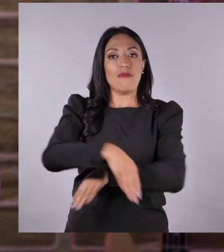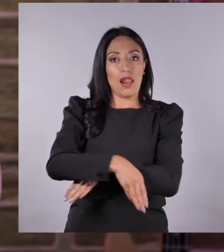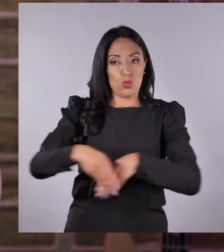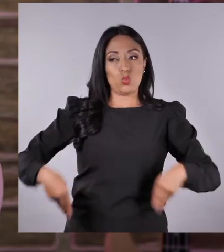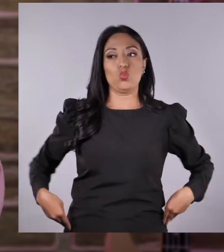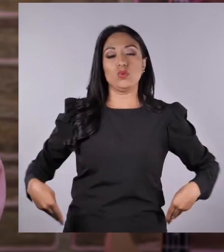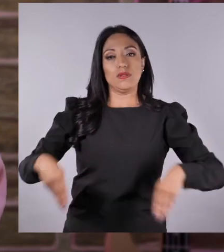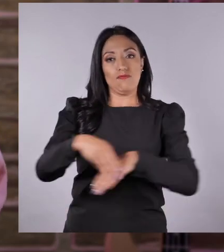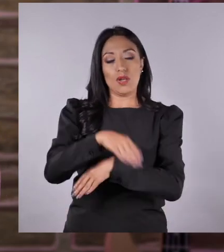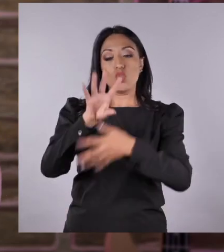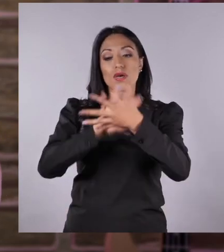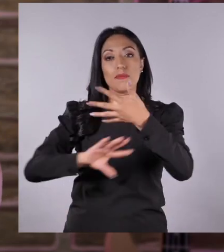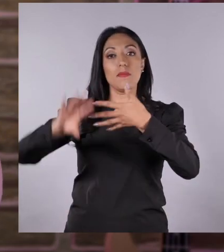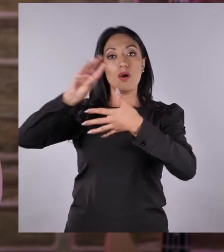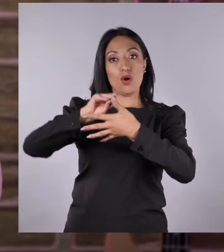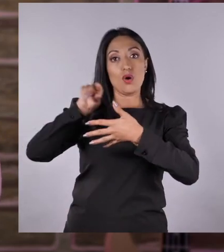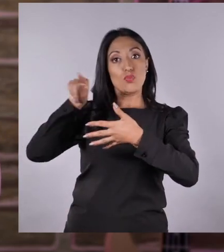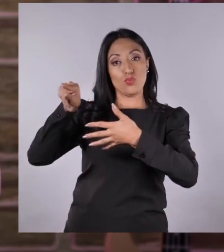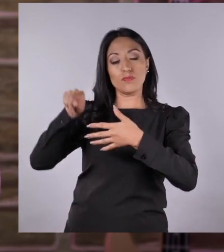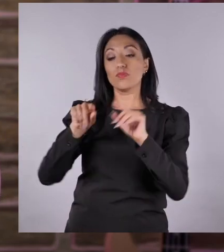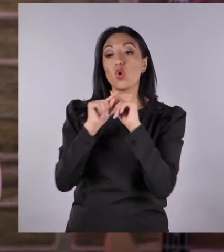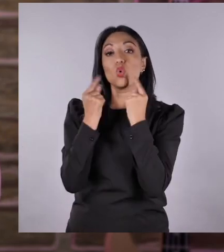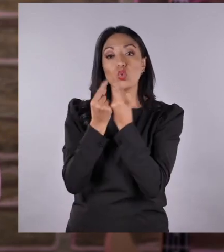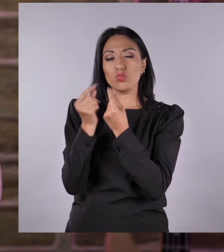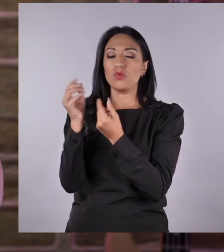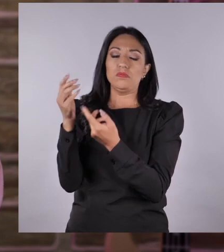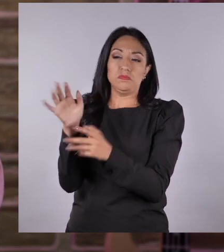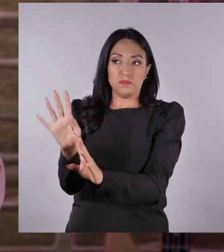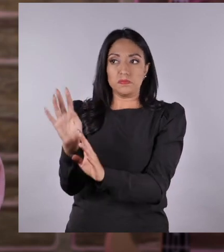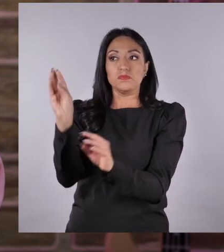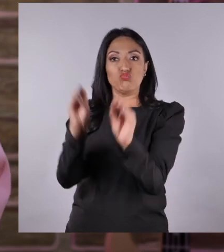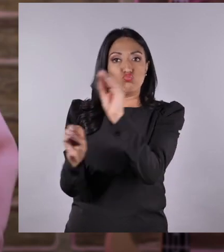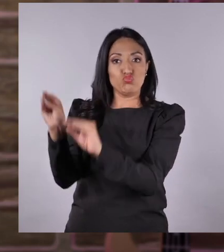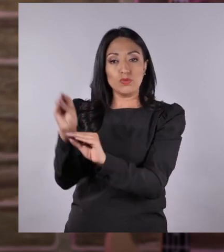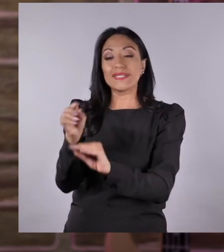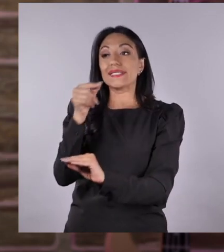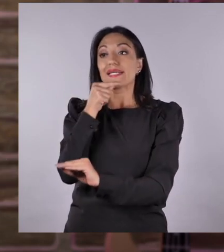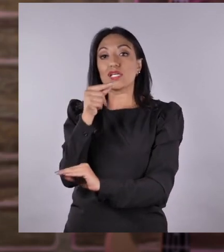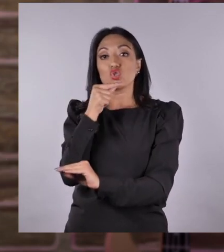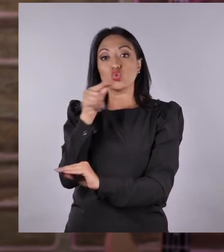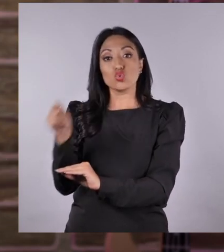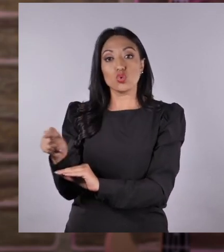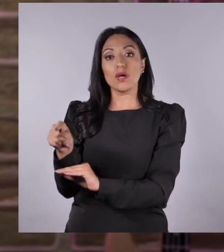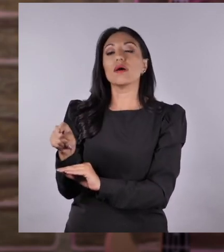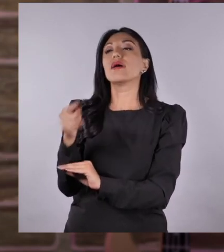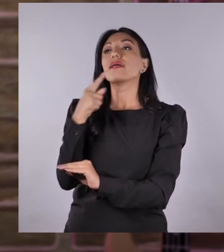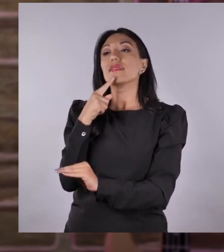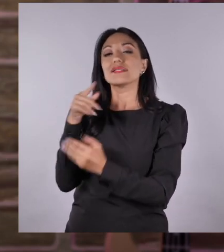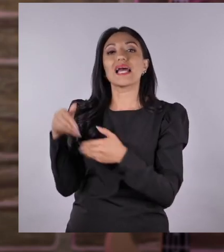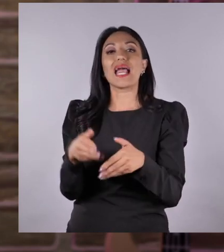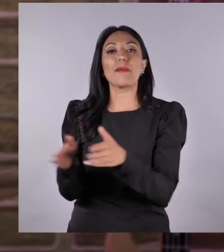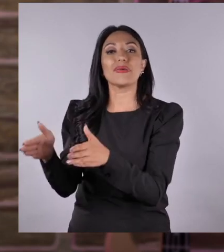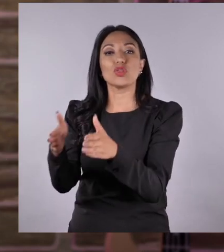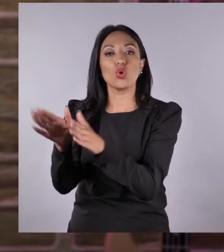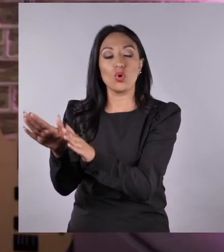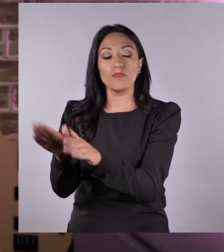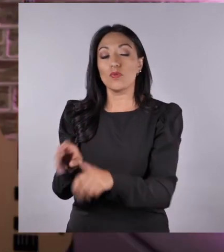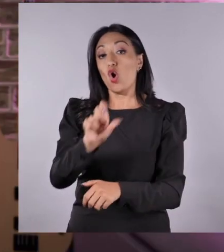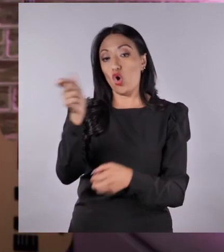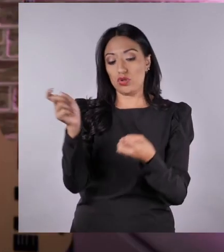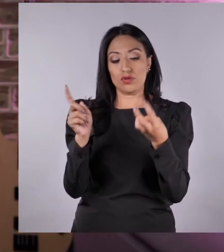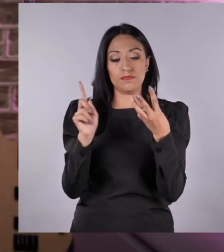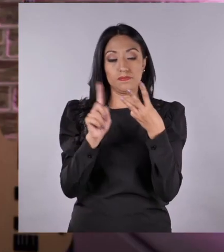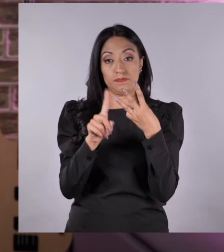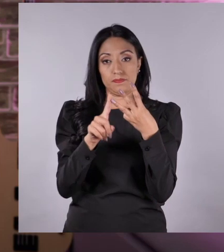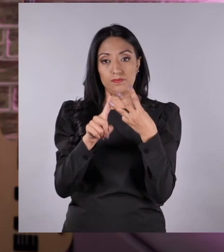Otavalo, en la provincia de Inbabura. El grupo que la compuso se llama Ñanda Mañachi, que en Kichwa significa préstame el camino.